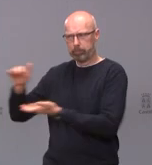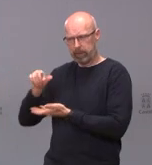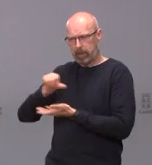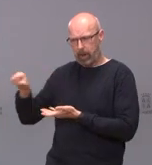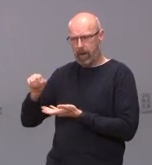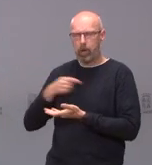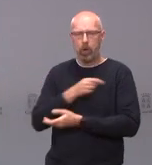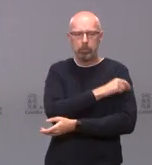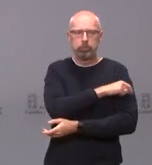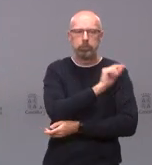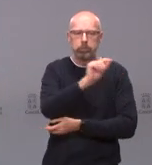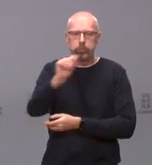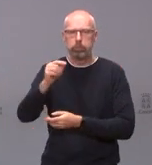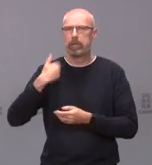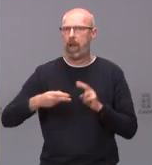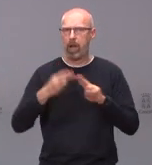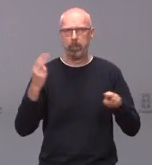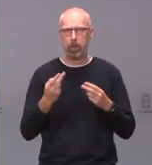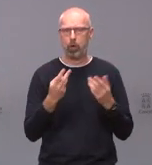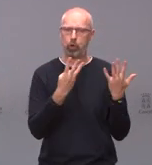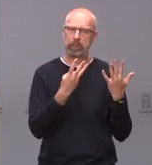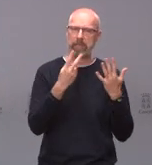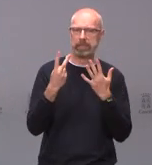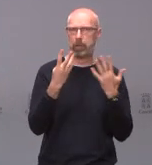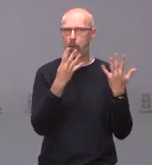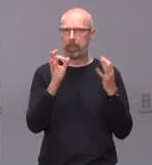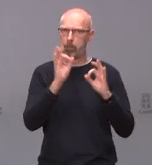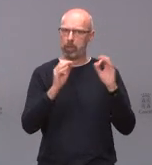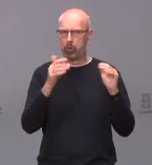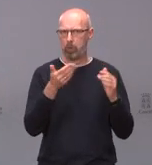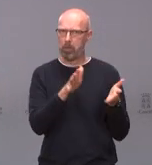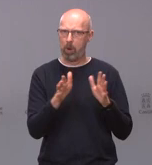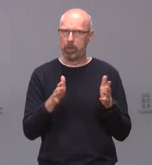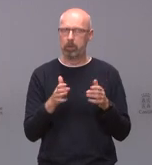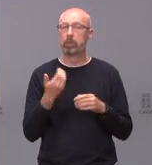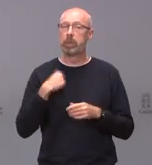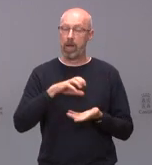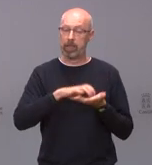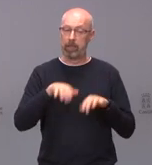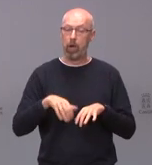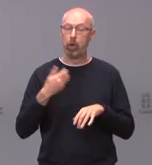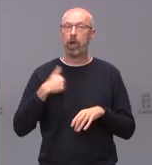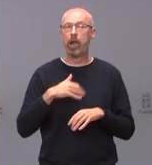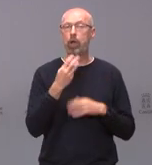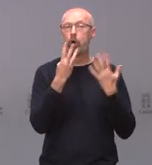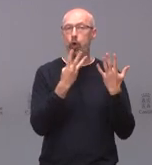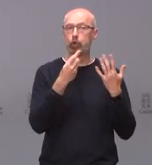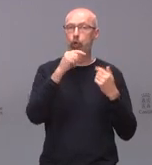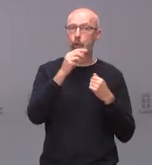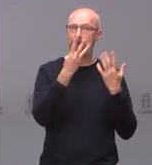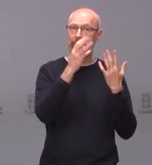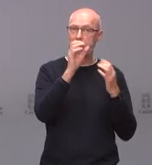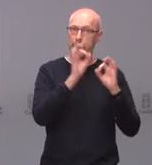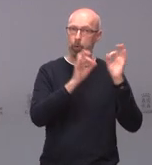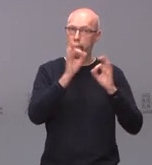estamos muy satisfechos los datos en concreto ahora mismo son Castilla y León lleva con dosis completa el 8,30% de su población mientras